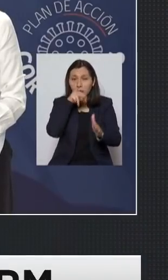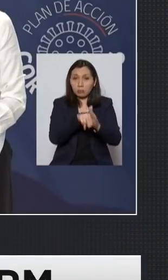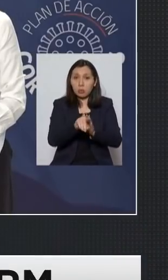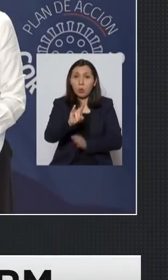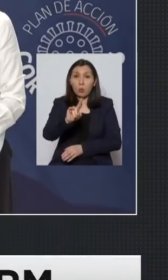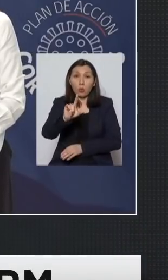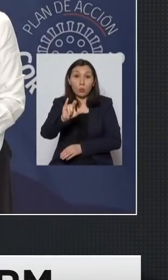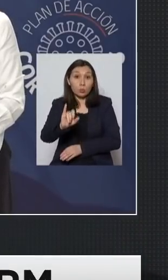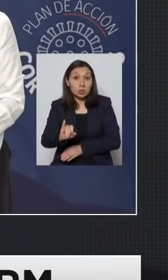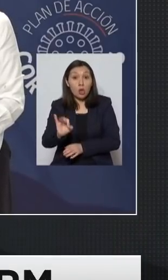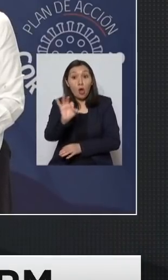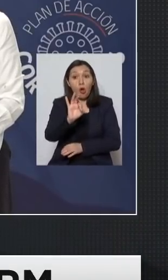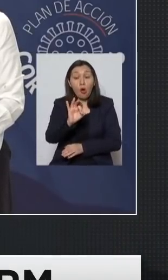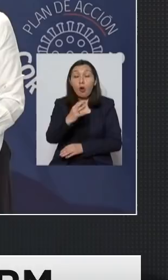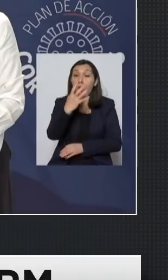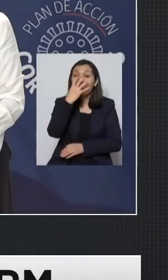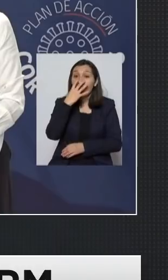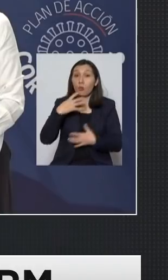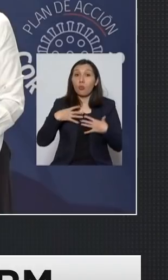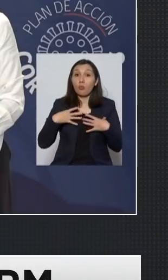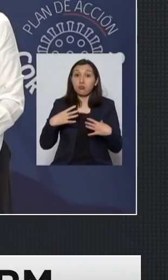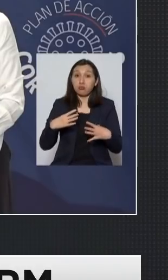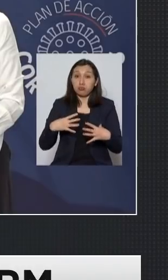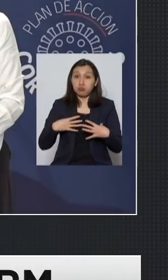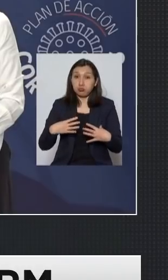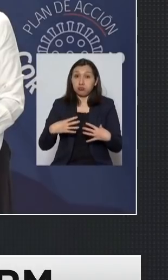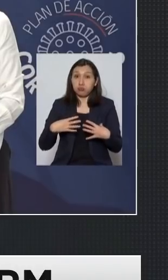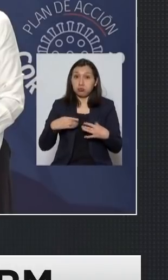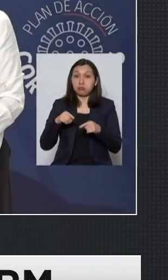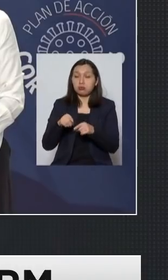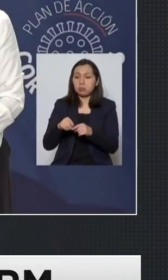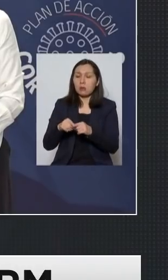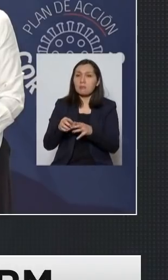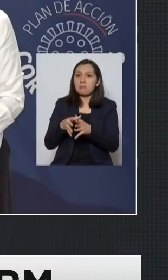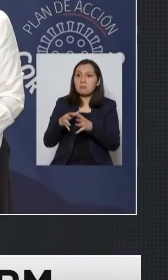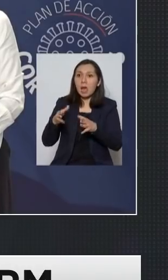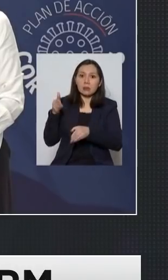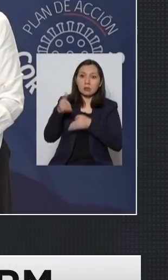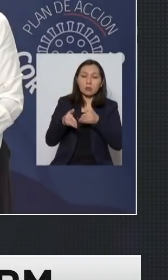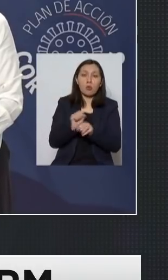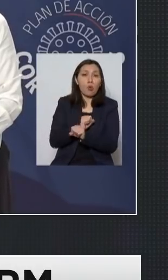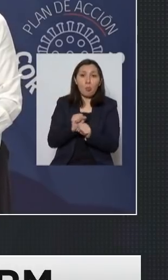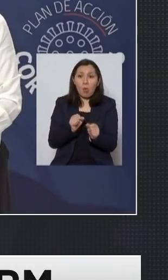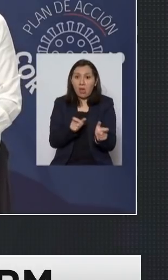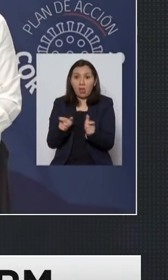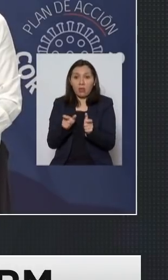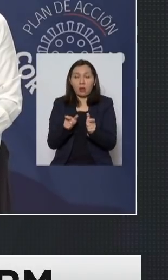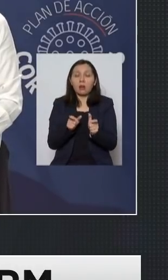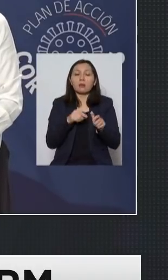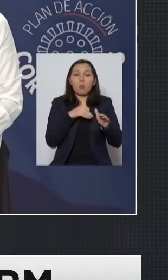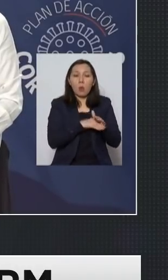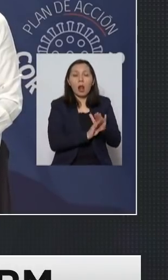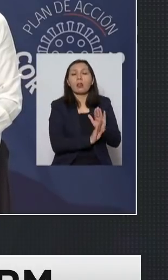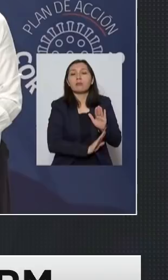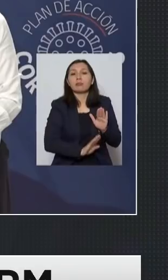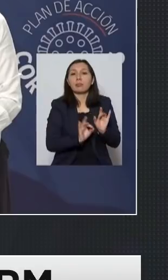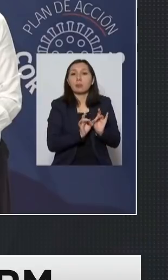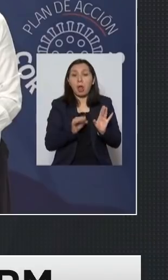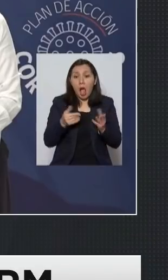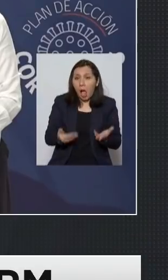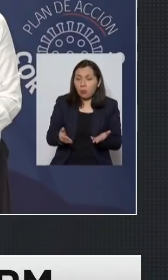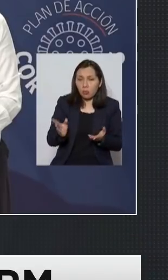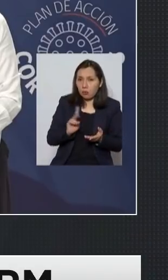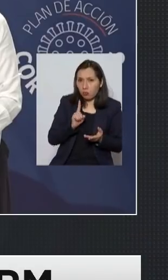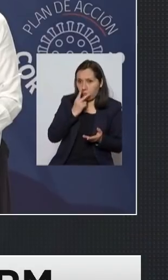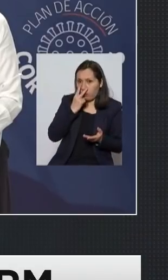intensivo o donde estén estos respiradores una demanda que no podamos manejar cosa que hoy día no la vemos